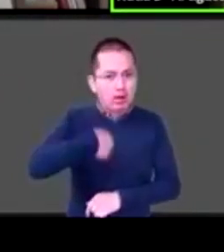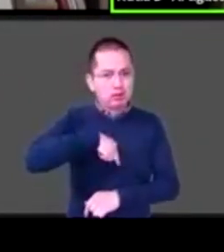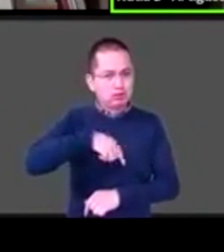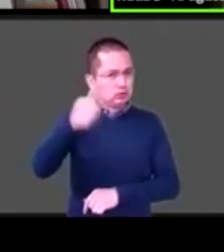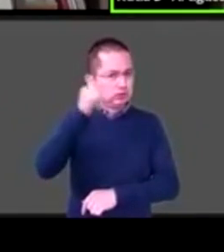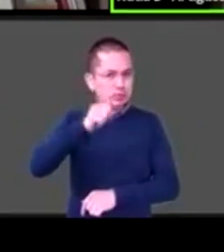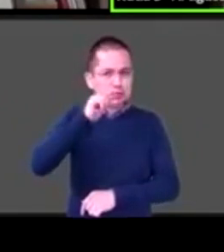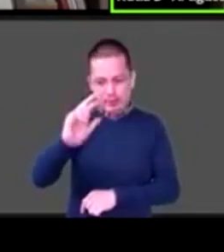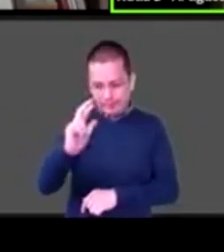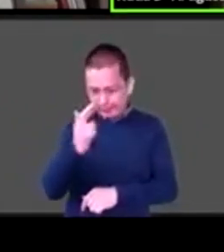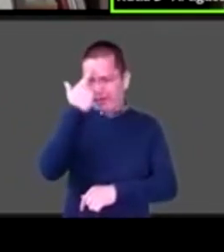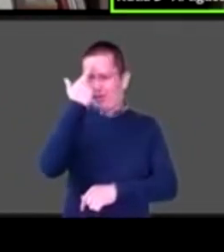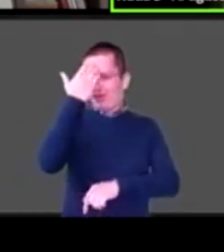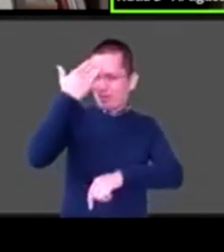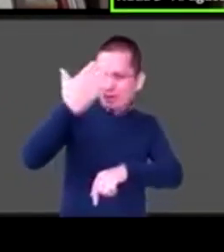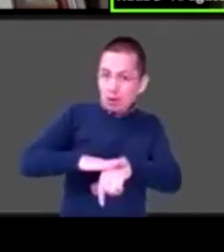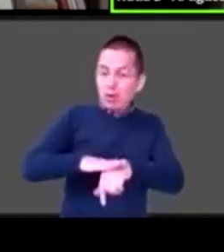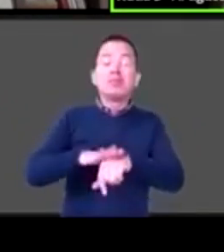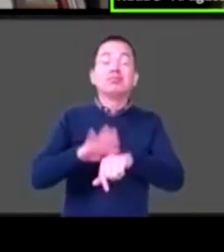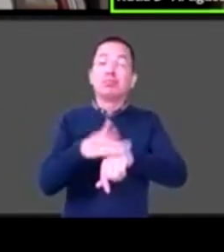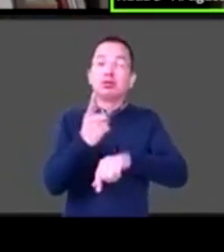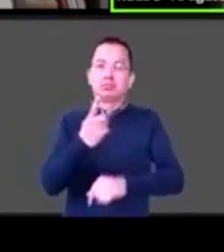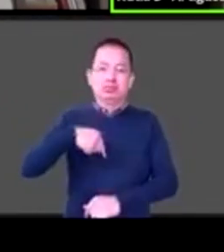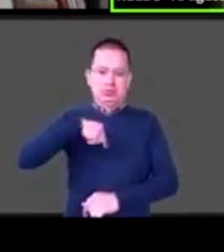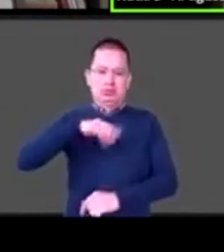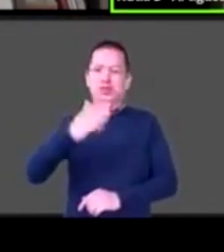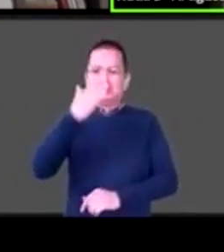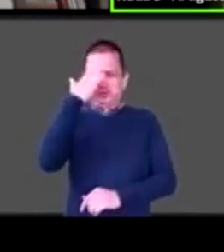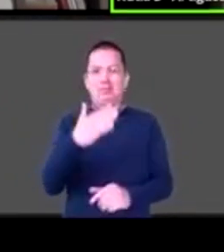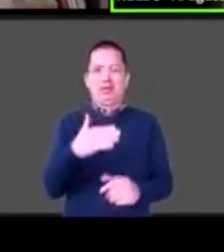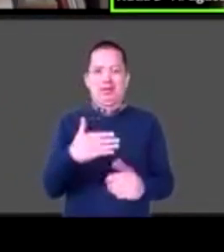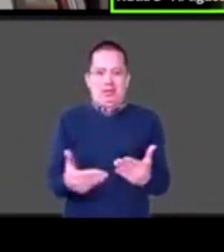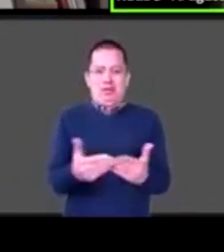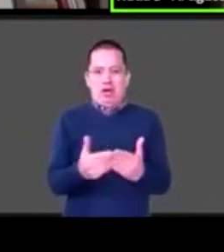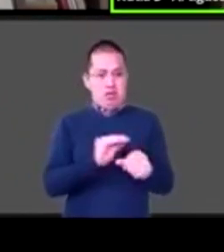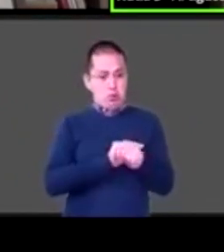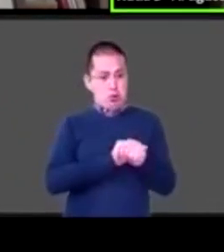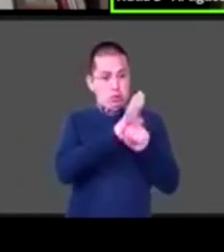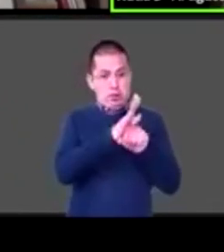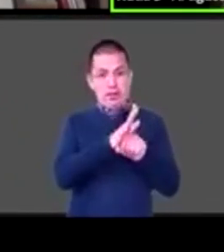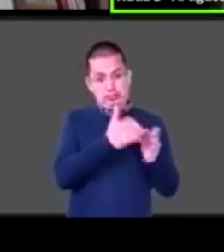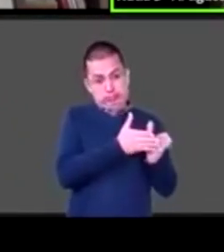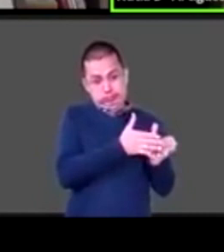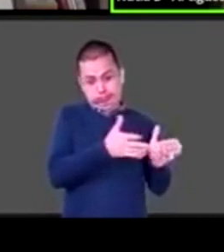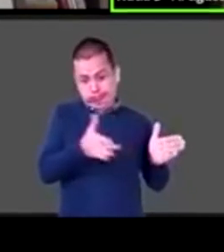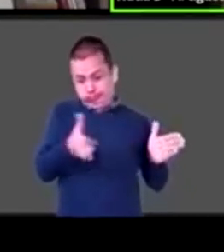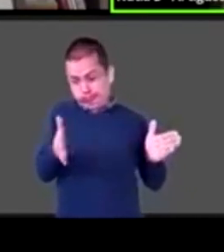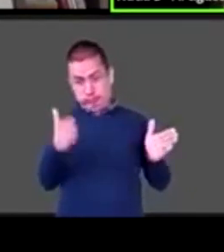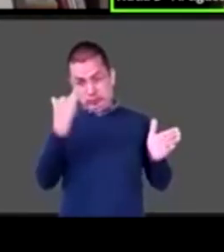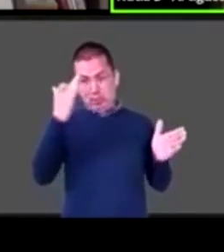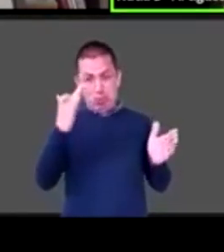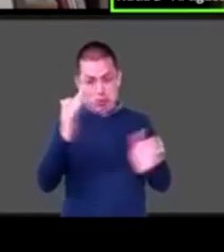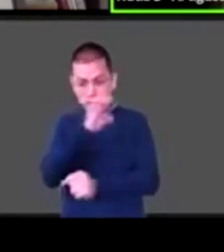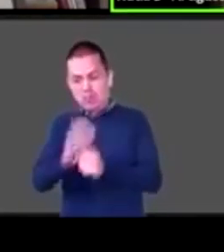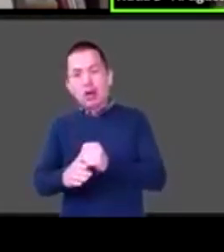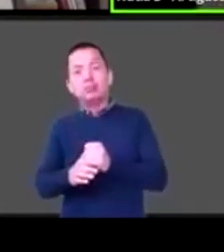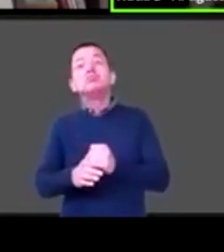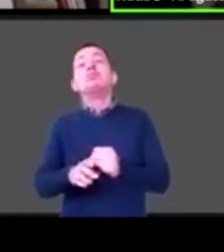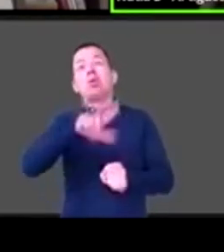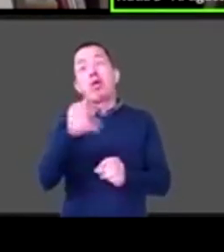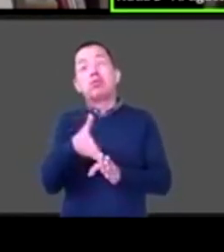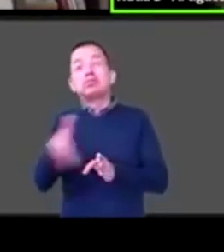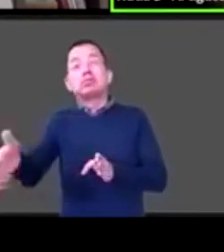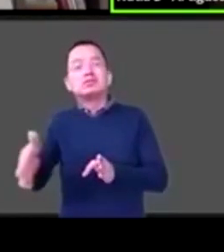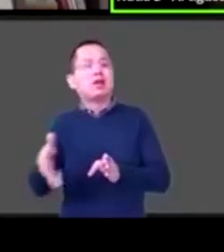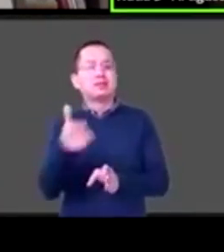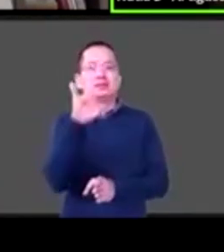que después de esta crisis sanitaria ya se está dando y habrá una crisis económica ¿no? Entonces bueno pues